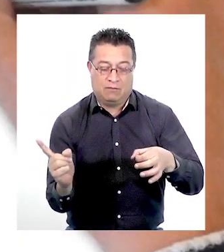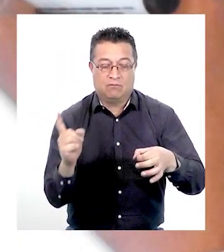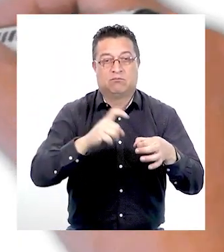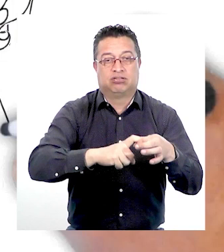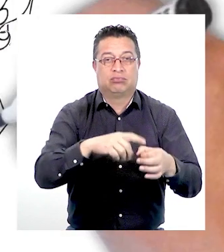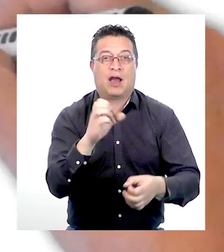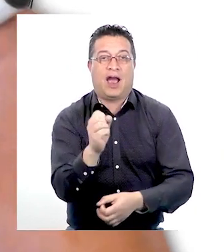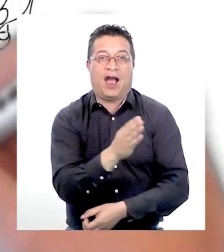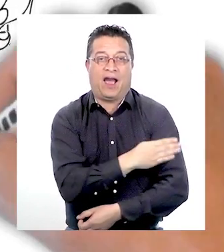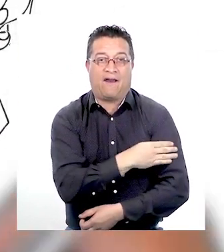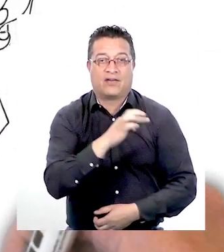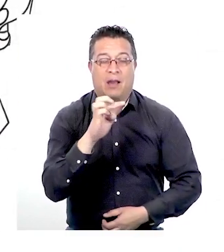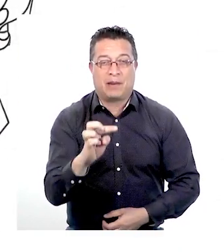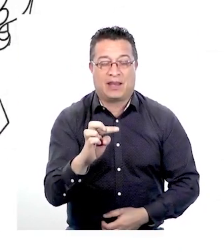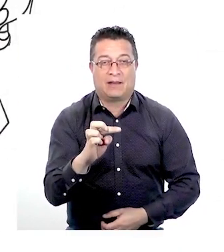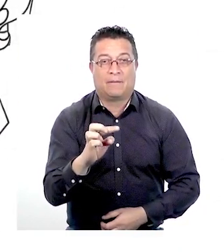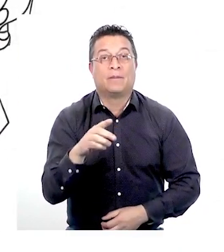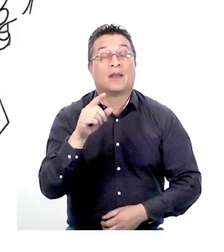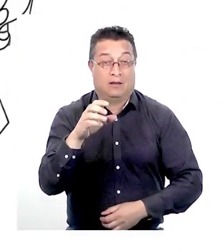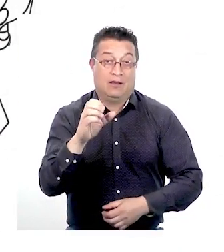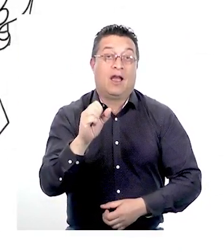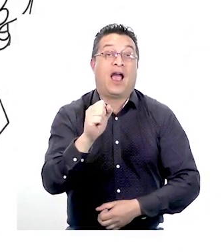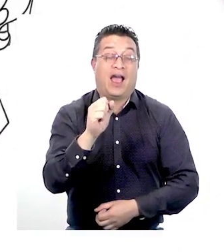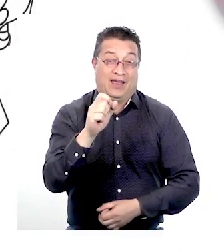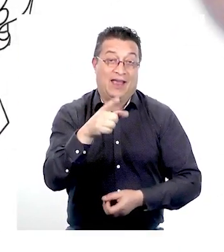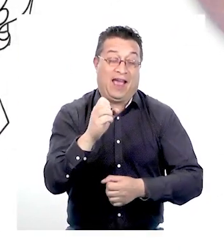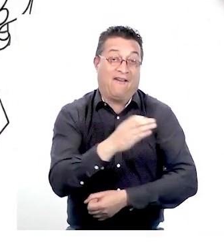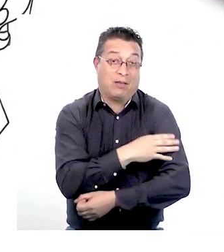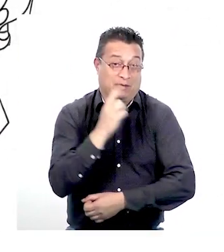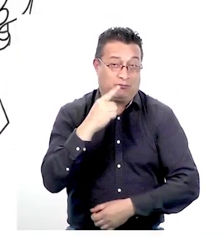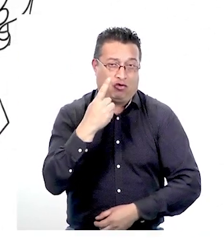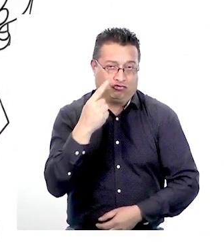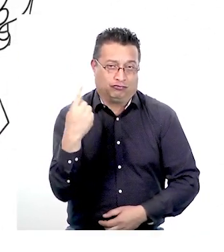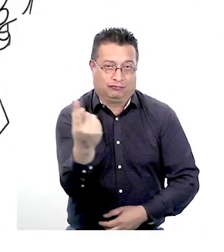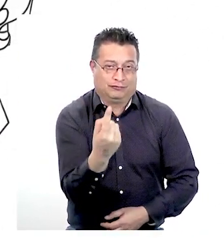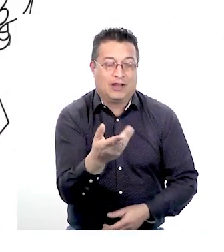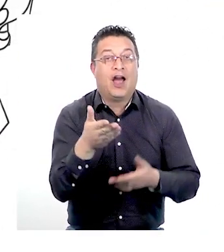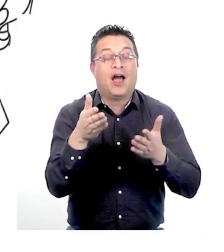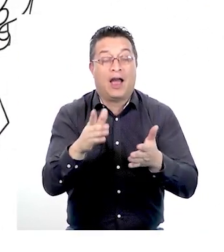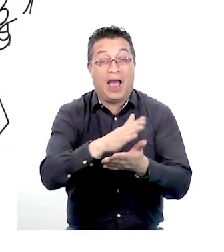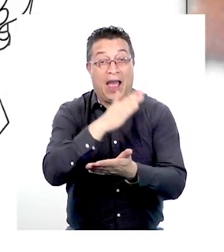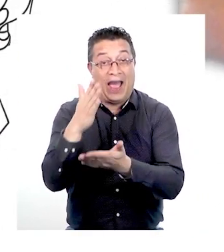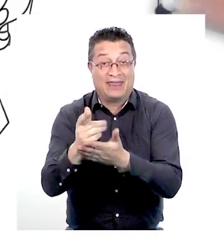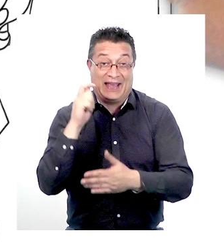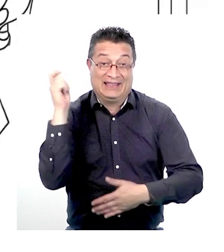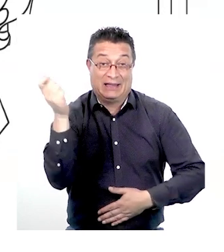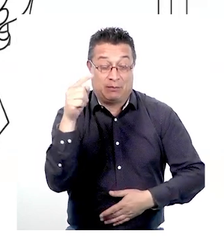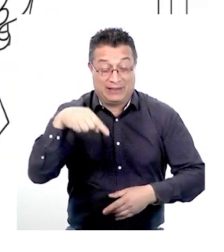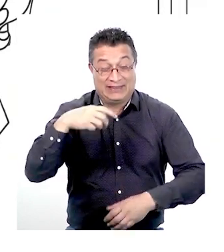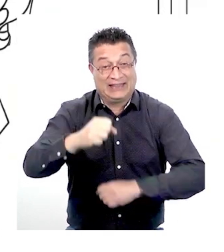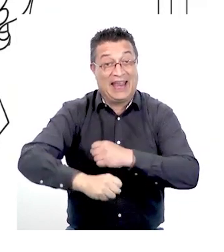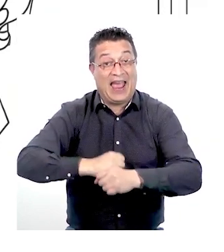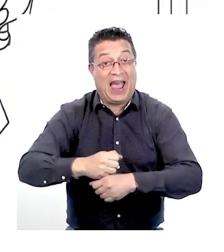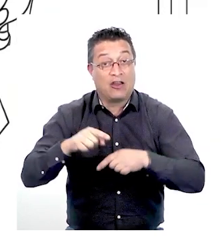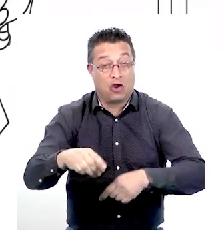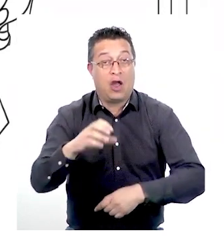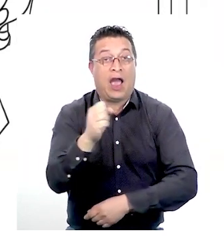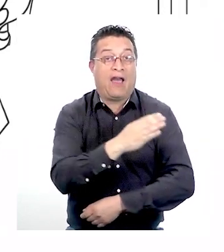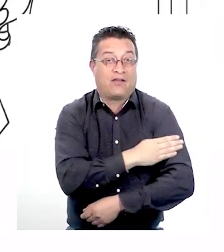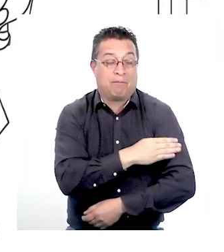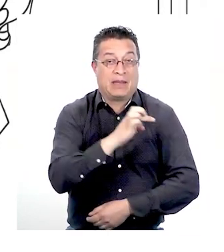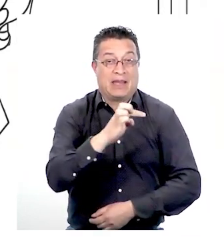afiliarse a una AFP, una Administradora de Fondos de Pensiones. Hasta septiembre de este año corresponde